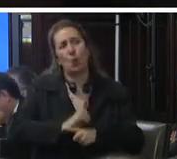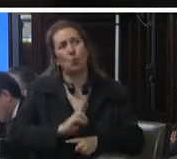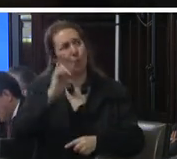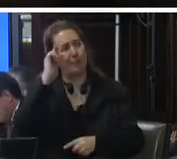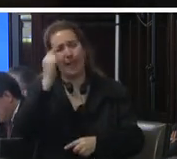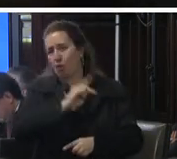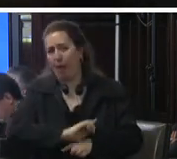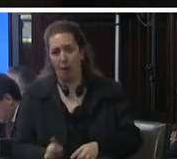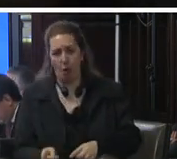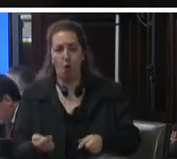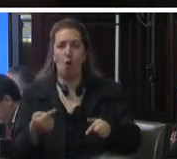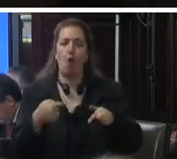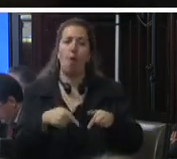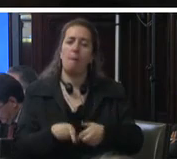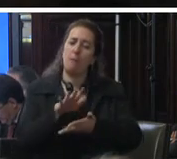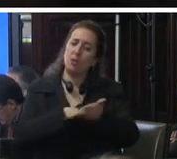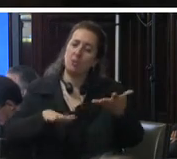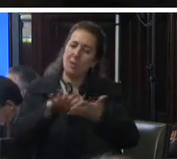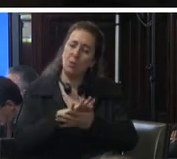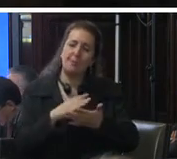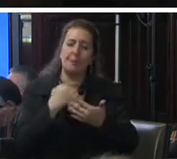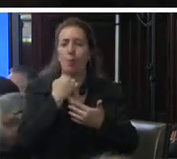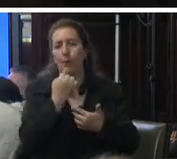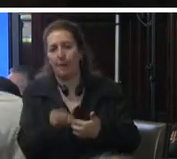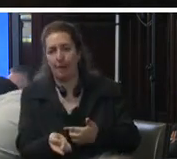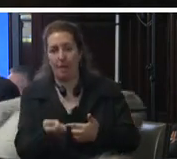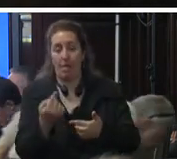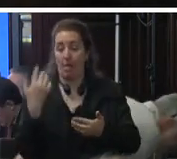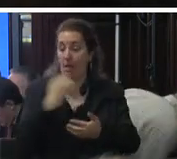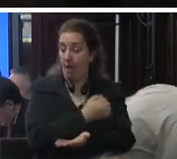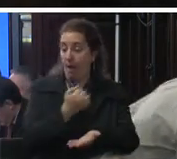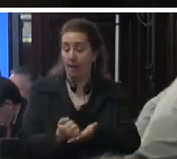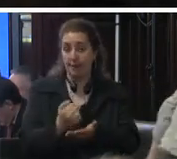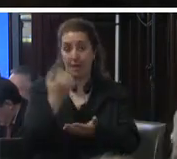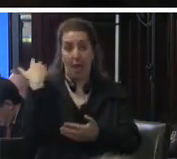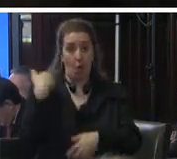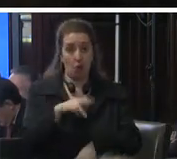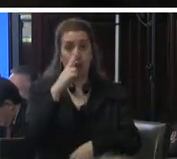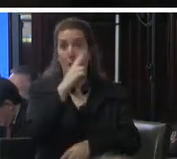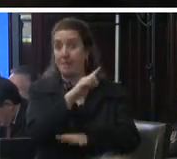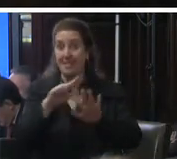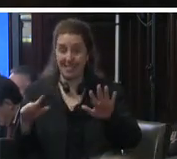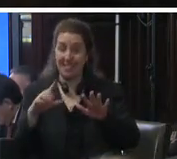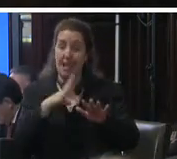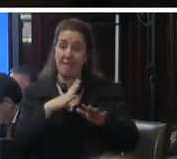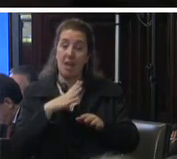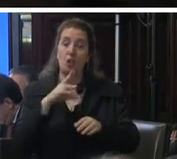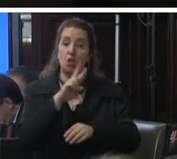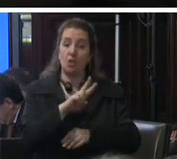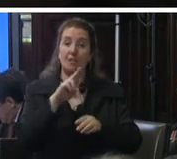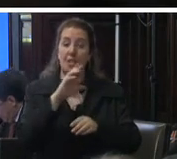respecto a sectores de la población en situación de vulnerabilidad hasta agosto 2017 se tenían contempladas 208 mil